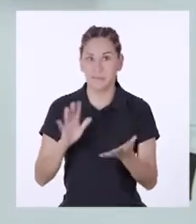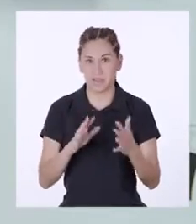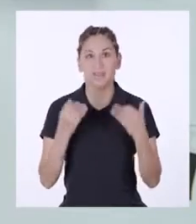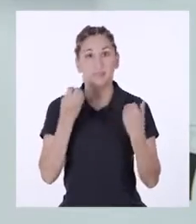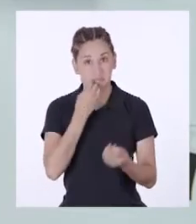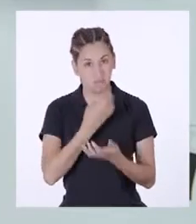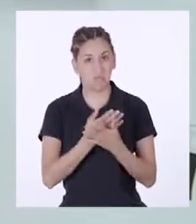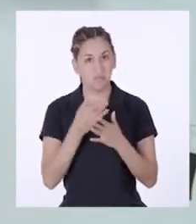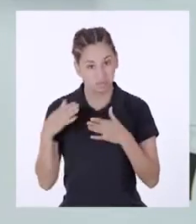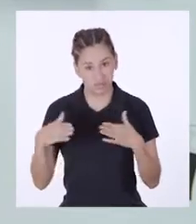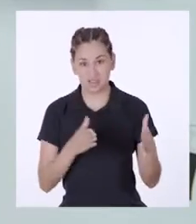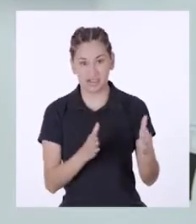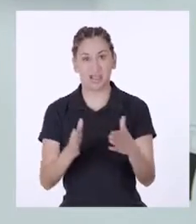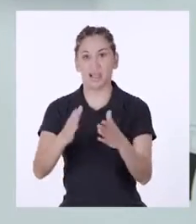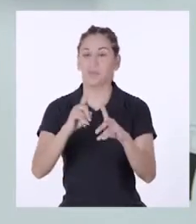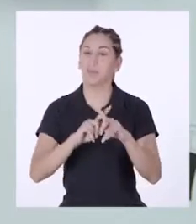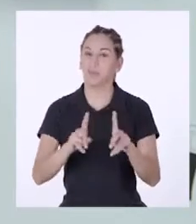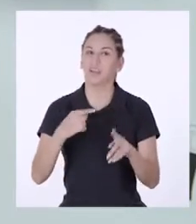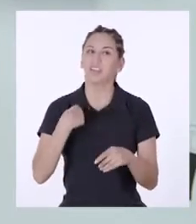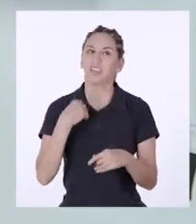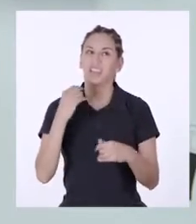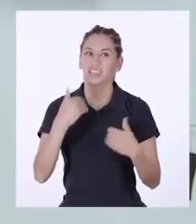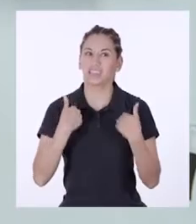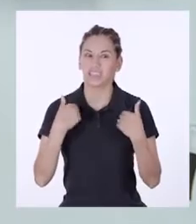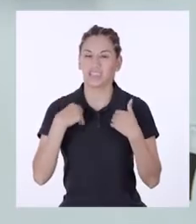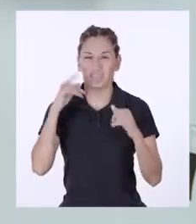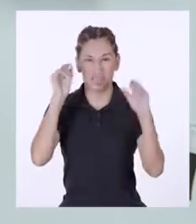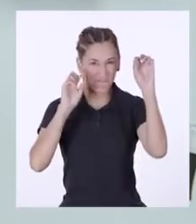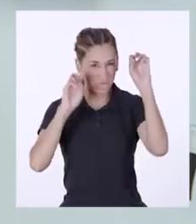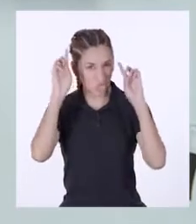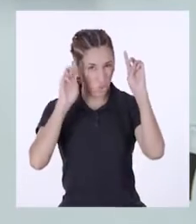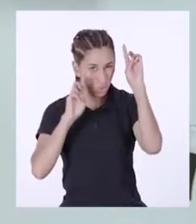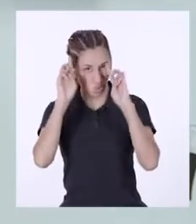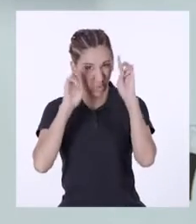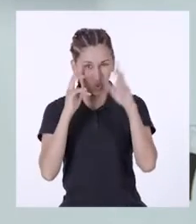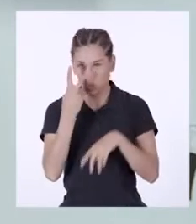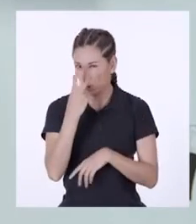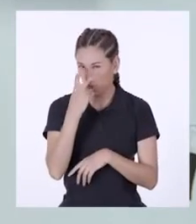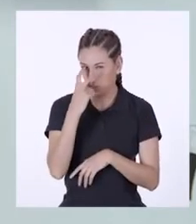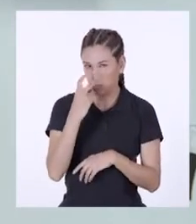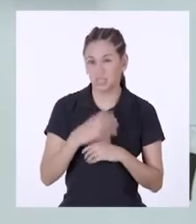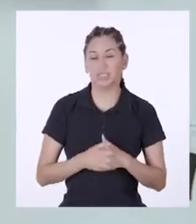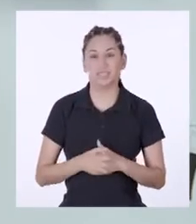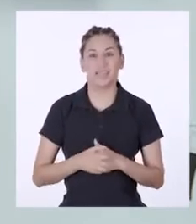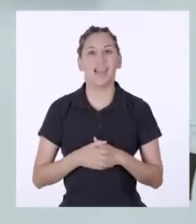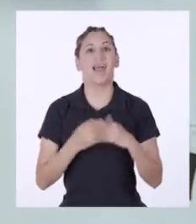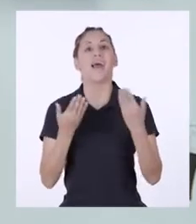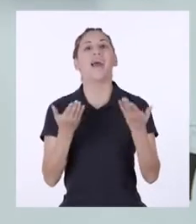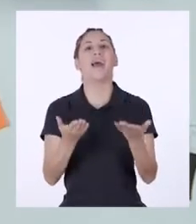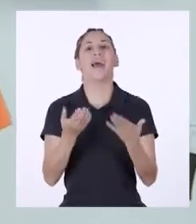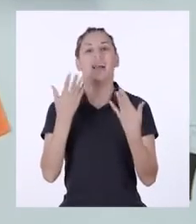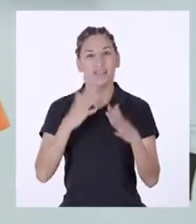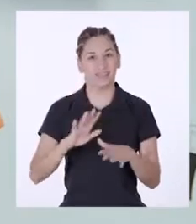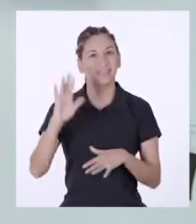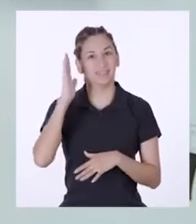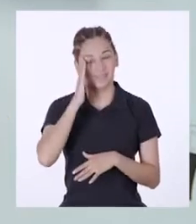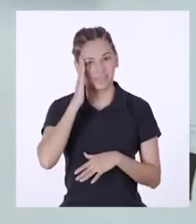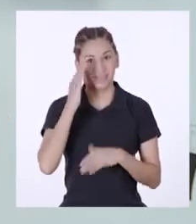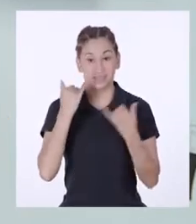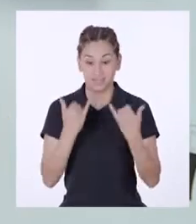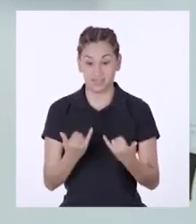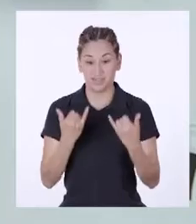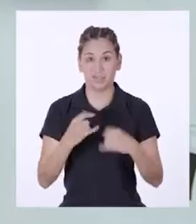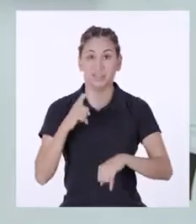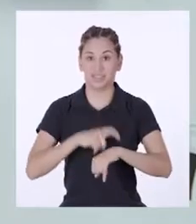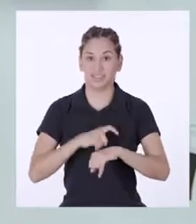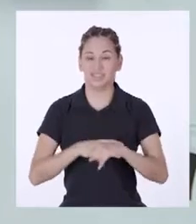vamos por buen camino, pero aún tengo muchas dudas y curiosidades. Ah, ya sé. Ahorita es